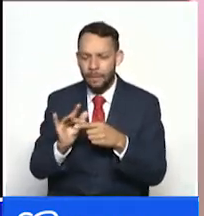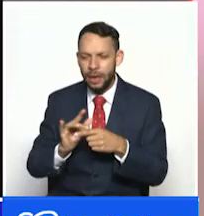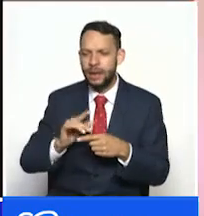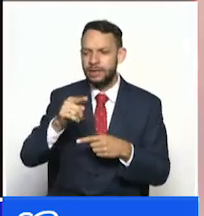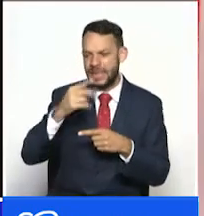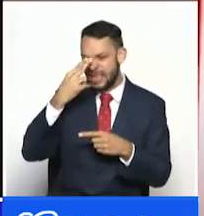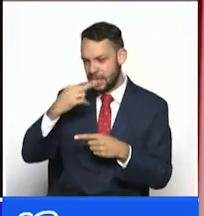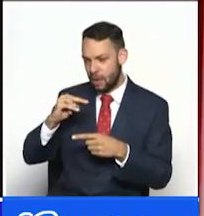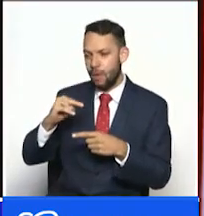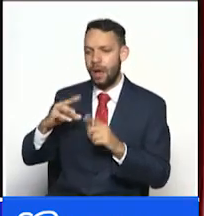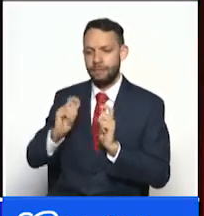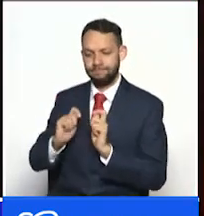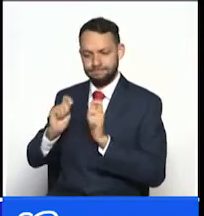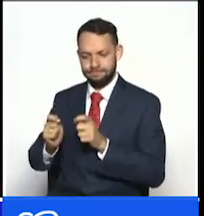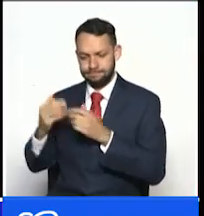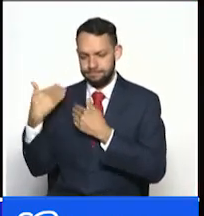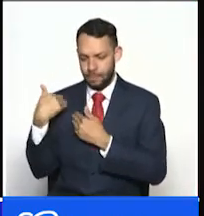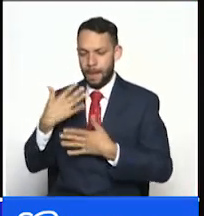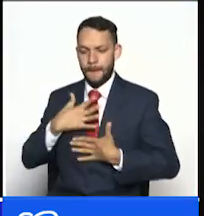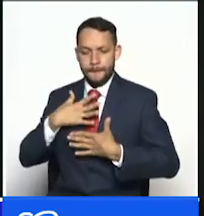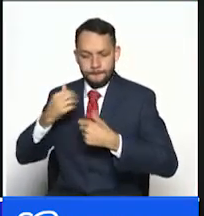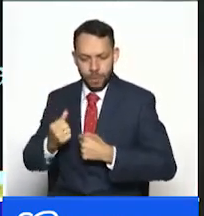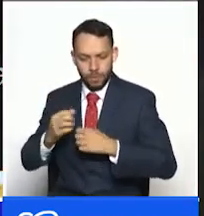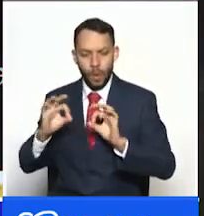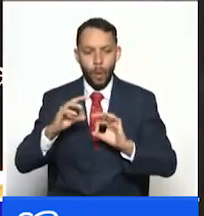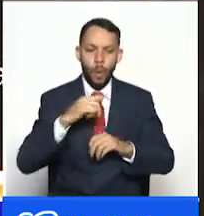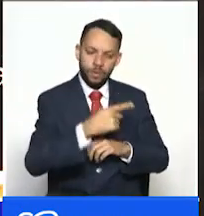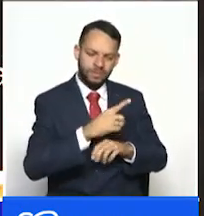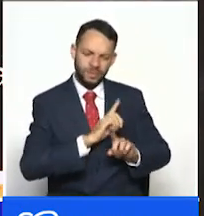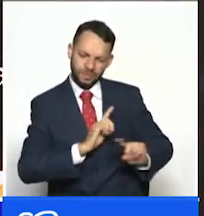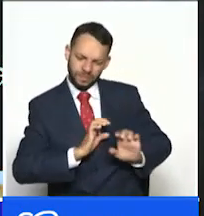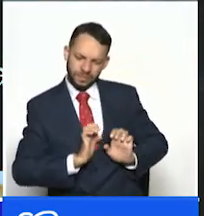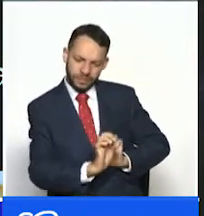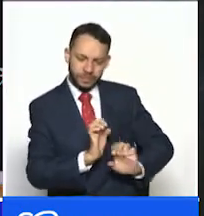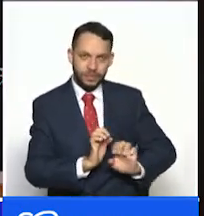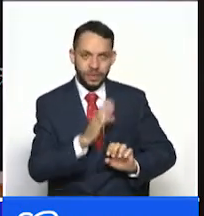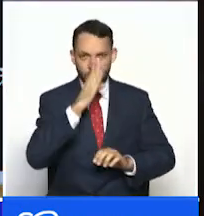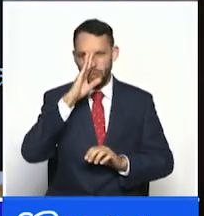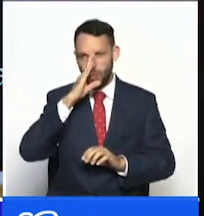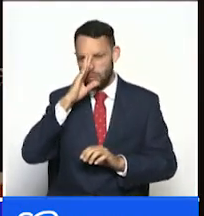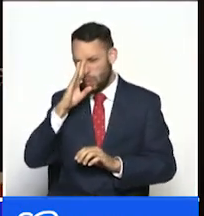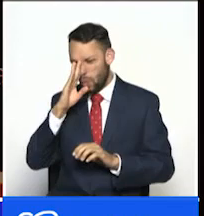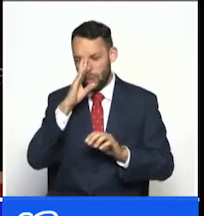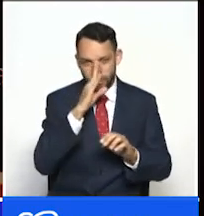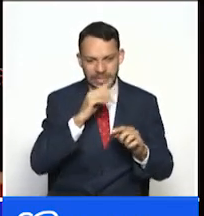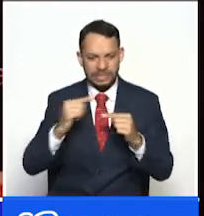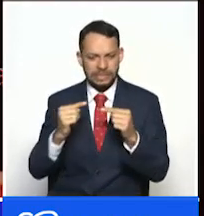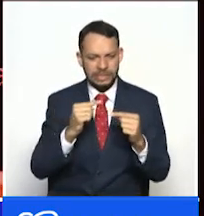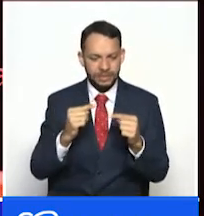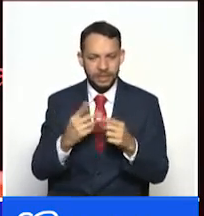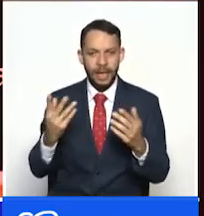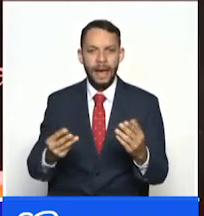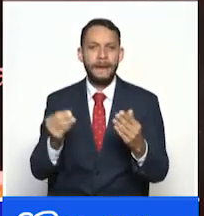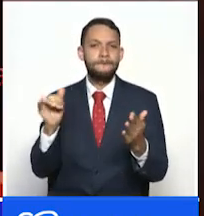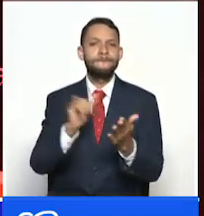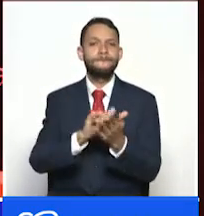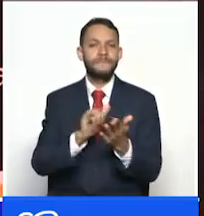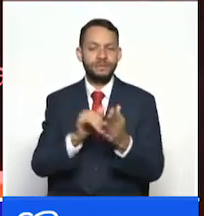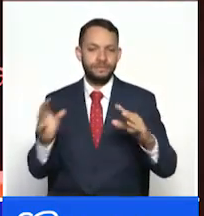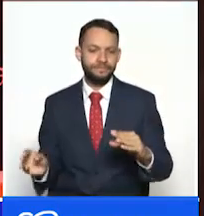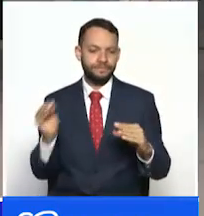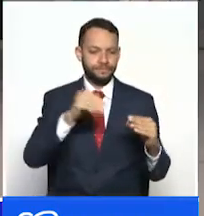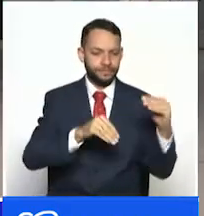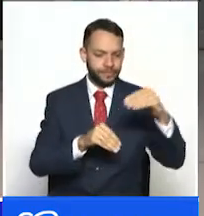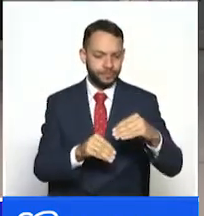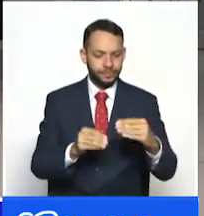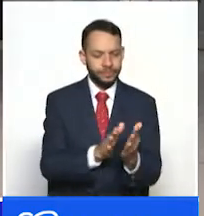otros no entonces como le digo eso genera genera una cantidad de intrigas y de rencores entonces esos rencores se van heredando